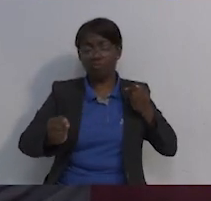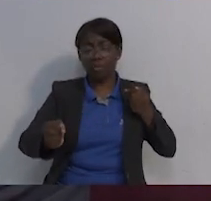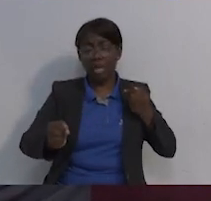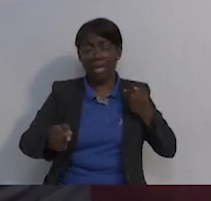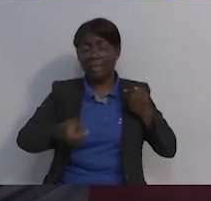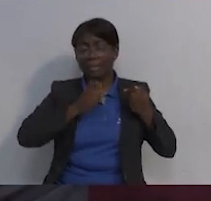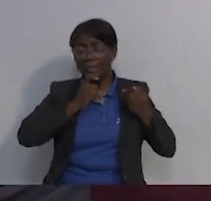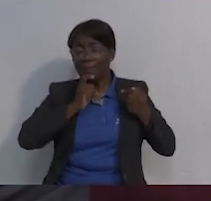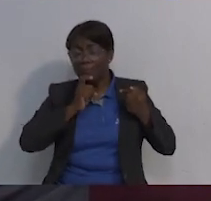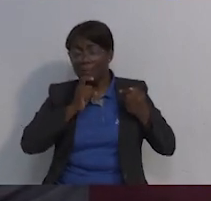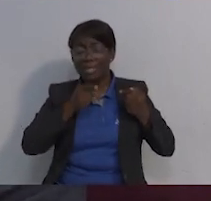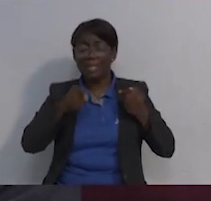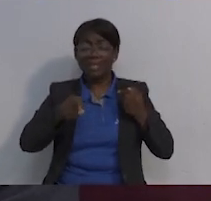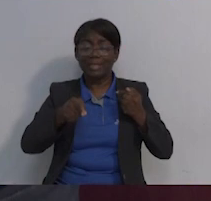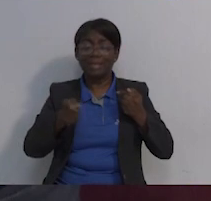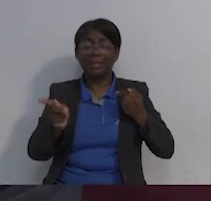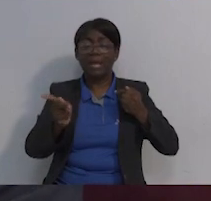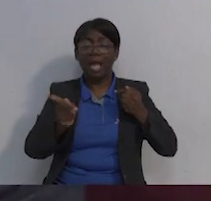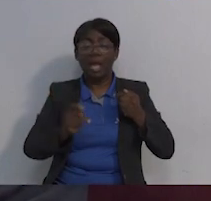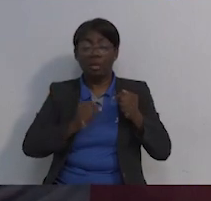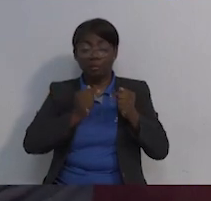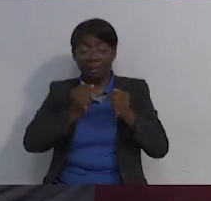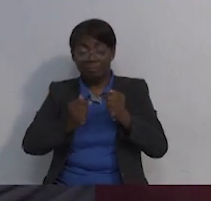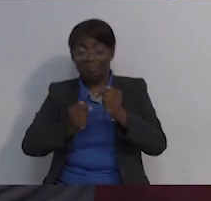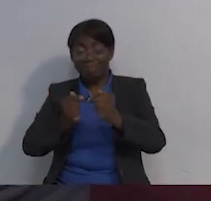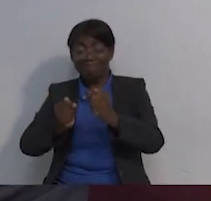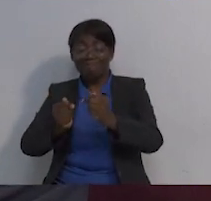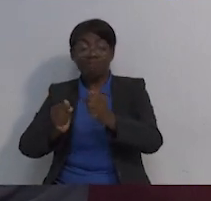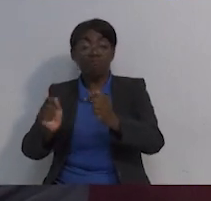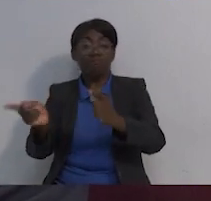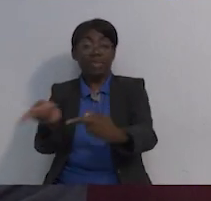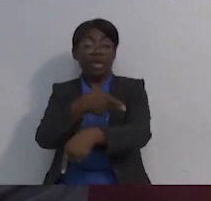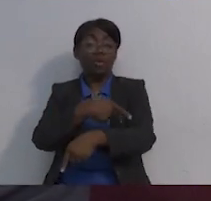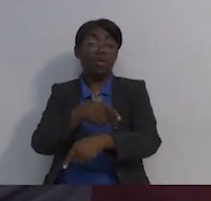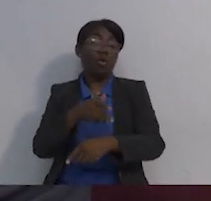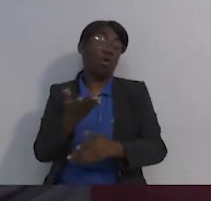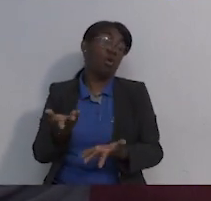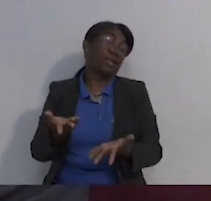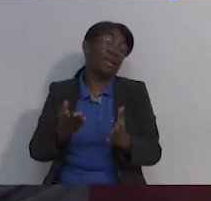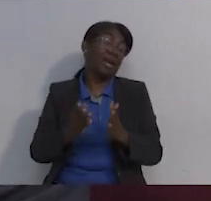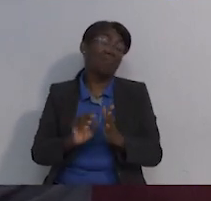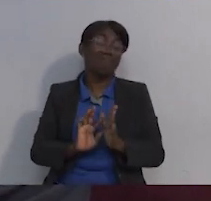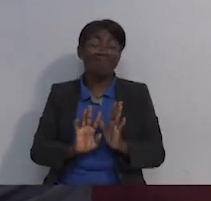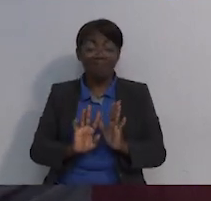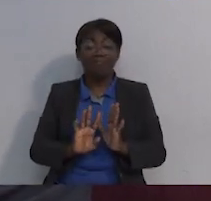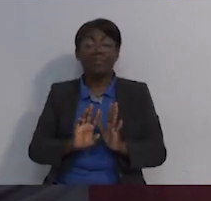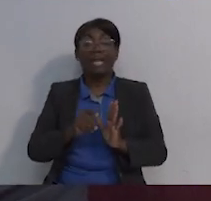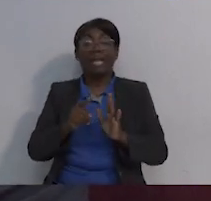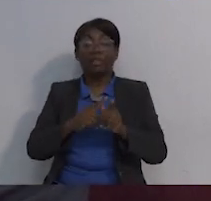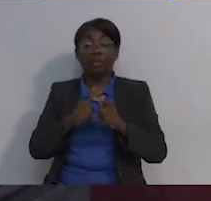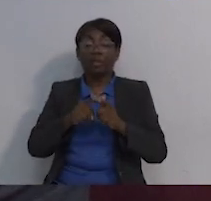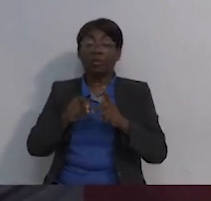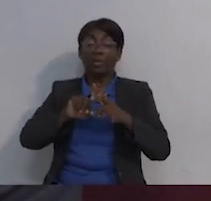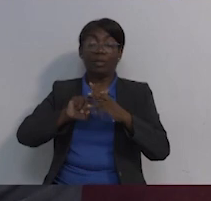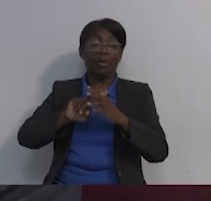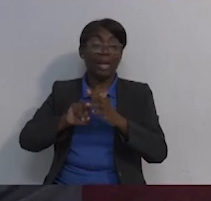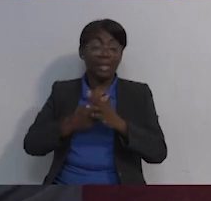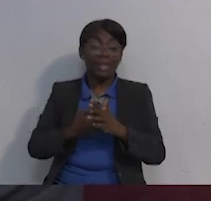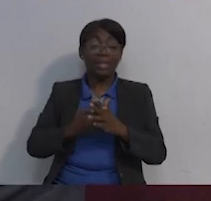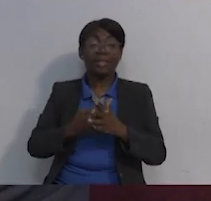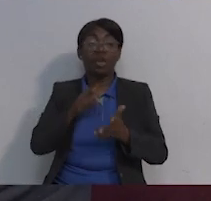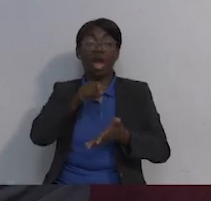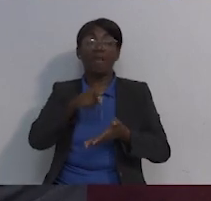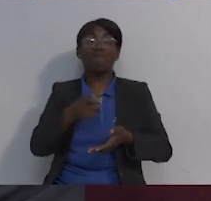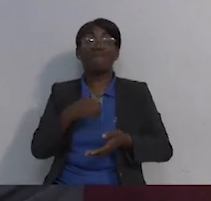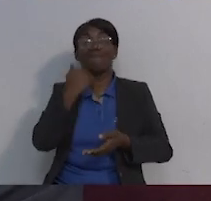cantidad de casos complicados y casos difíciles de manejar. Hay que imaginarse que es más difícil manejar una enfermedad avanzada que aquella que está